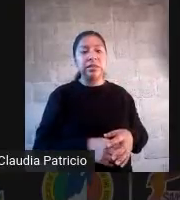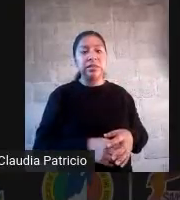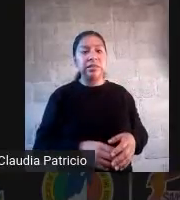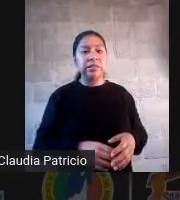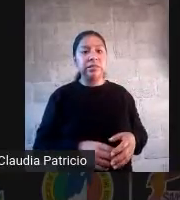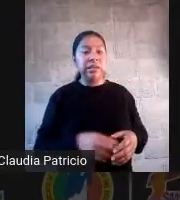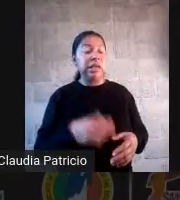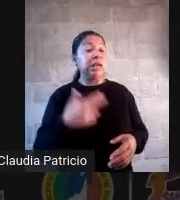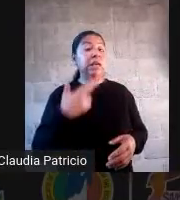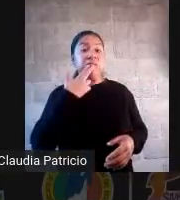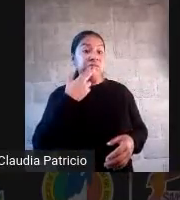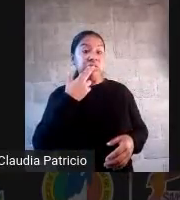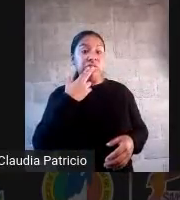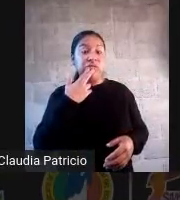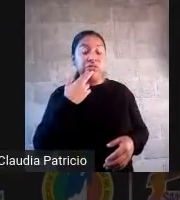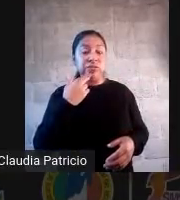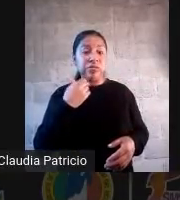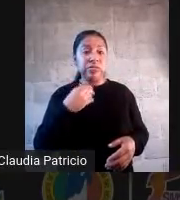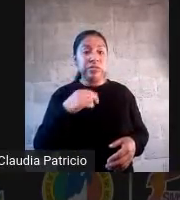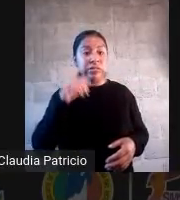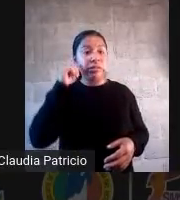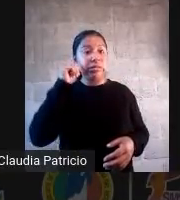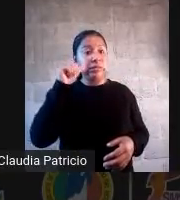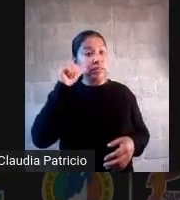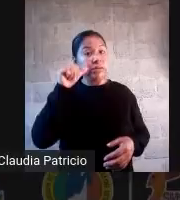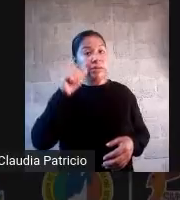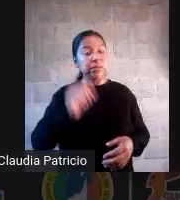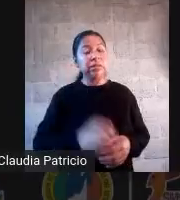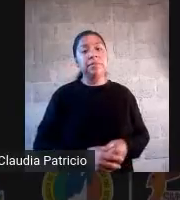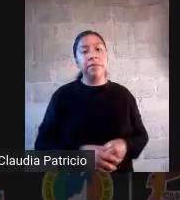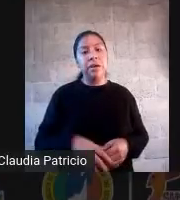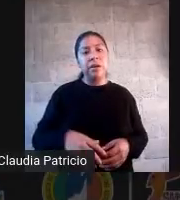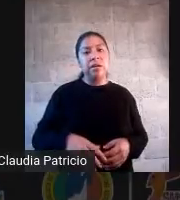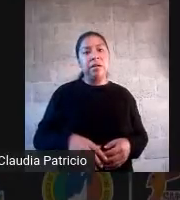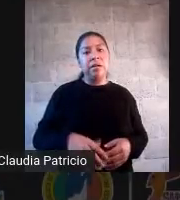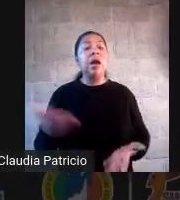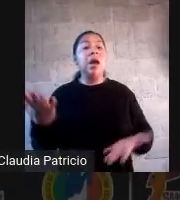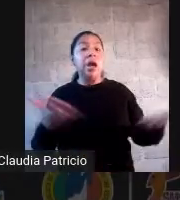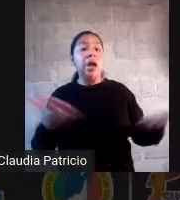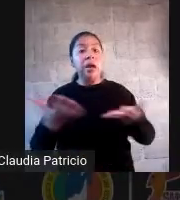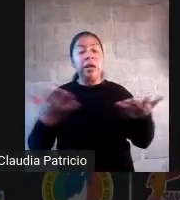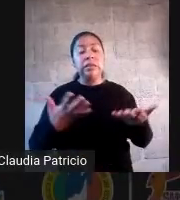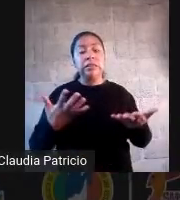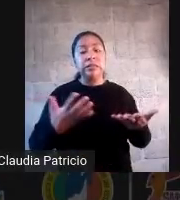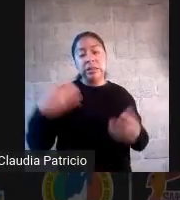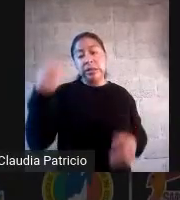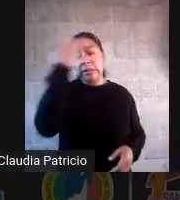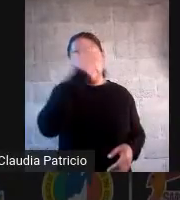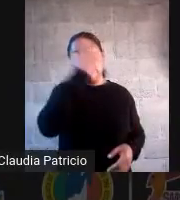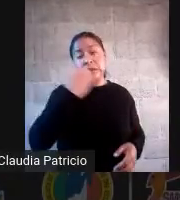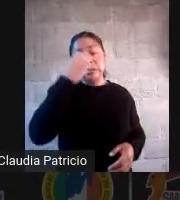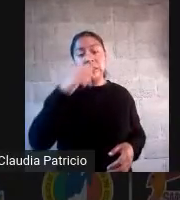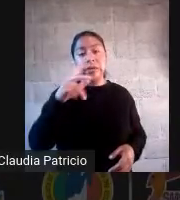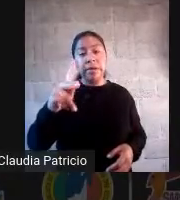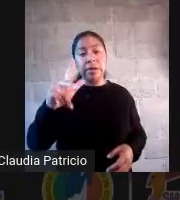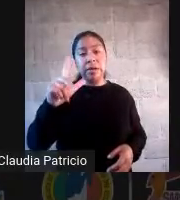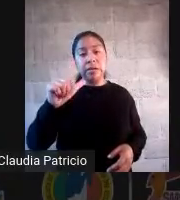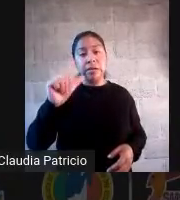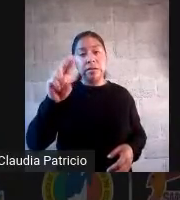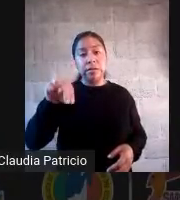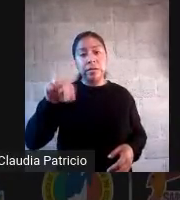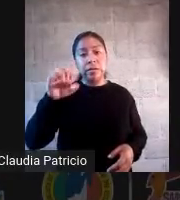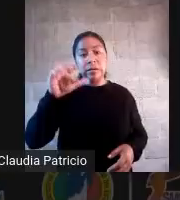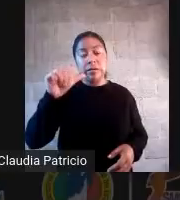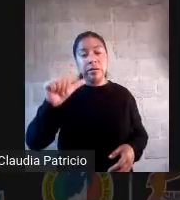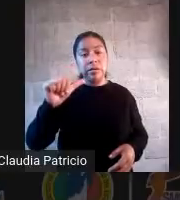hacer. Y el elaborar exámenes tipo Planea, tipo Ceneval, tampoco lo podemos dejar de